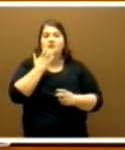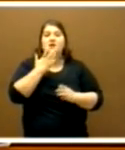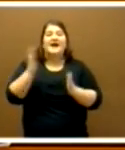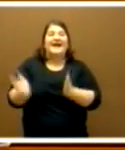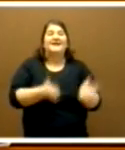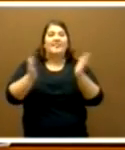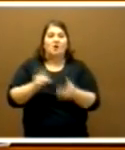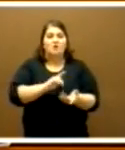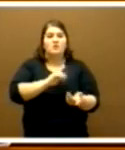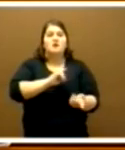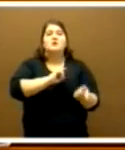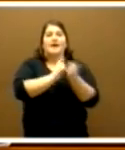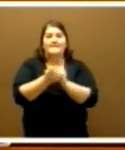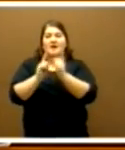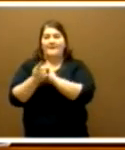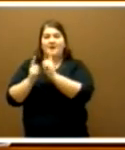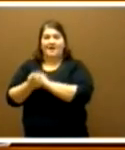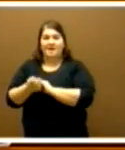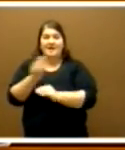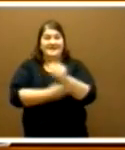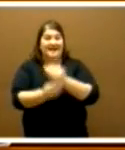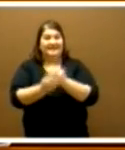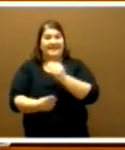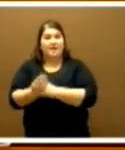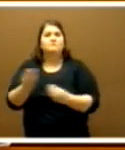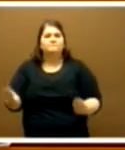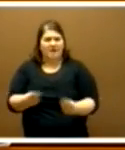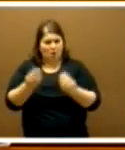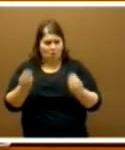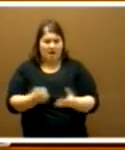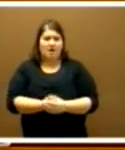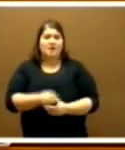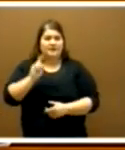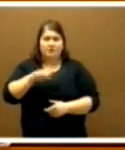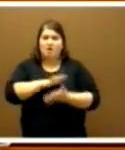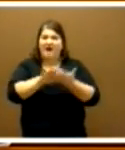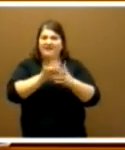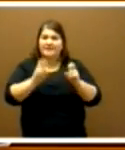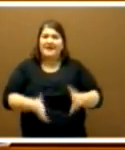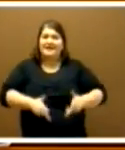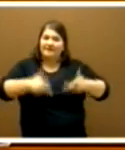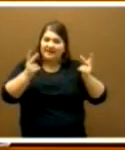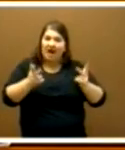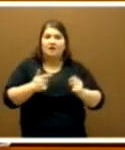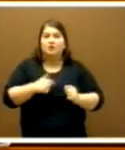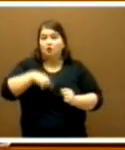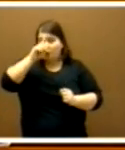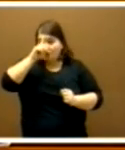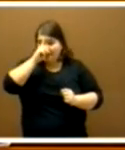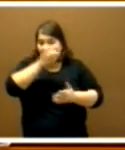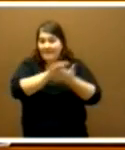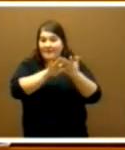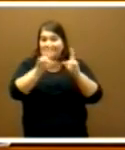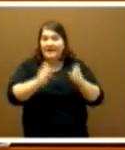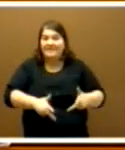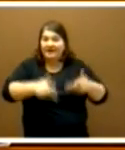incrementar la natalidad. porque dentro de la libertad, que ustedes han hablado de la libertad, y todavía eso me ha despistado un poco, no sé muy bien en qué sentido hablaban de